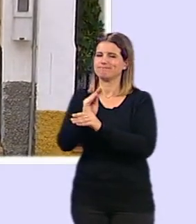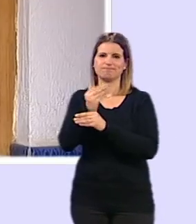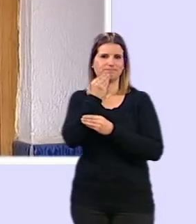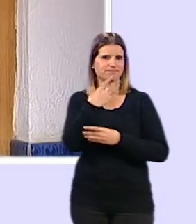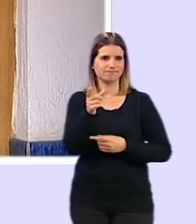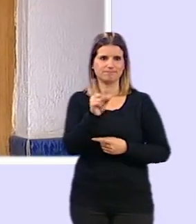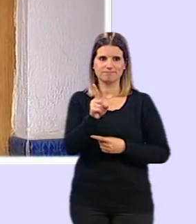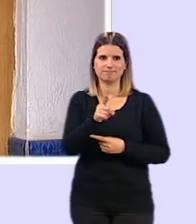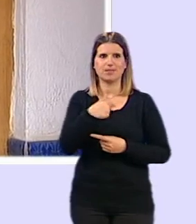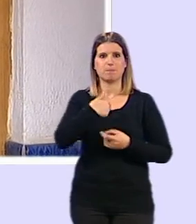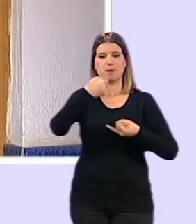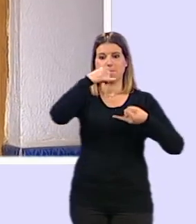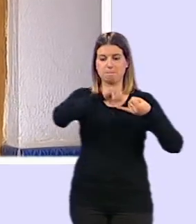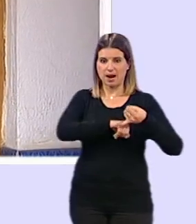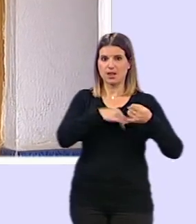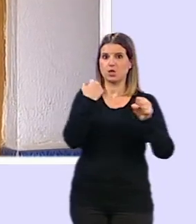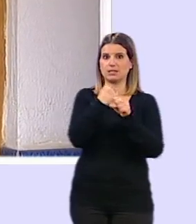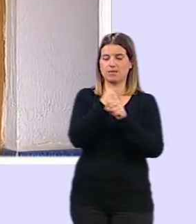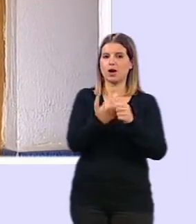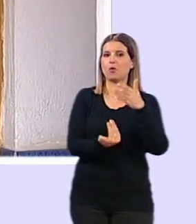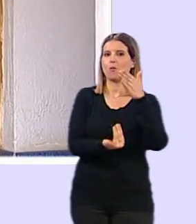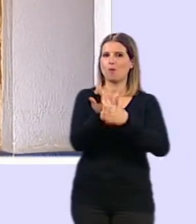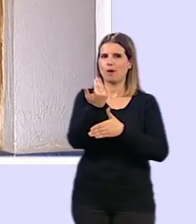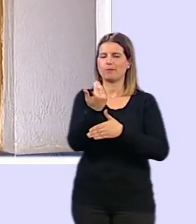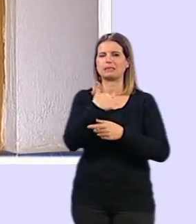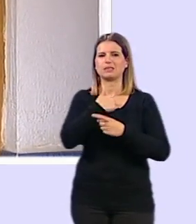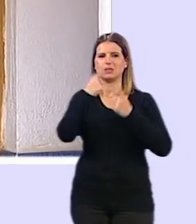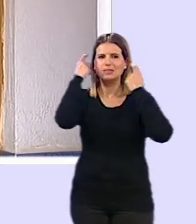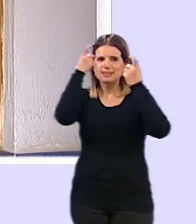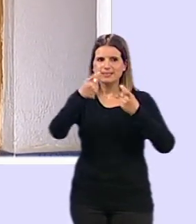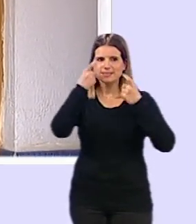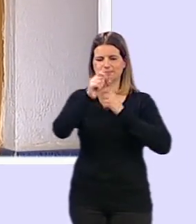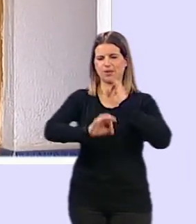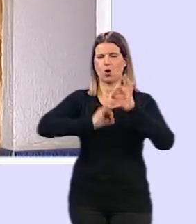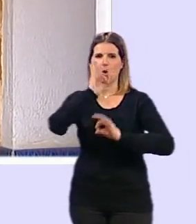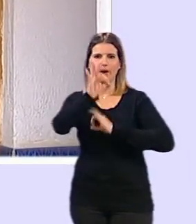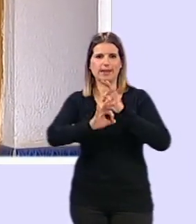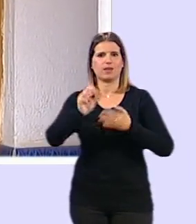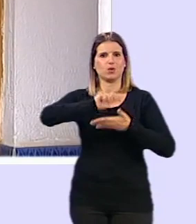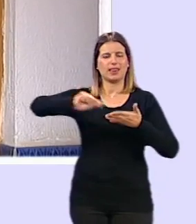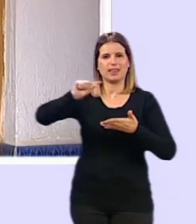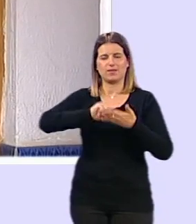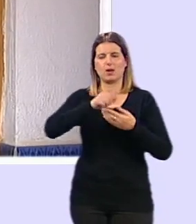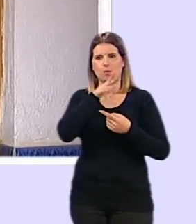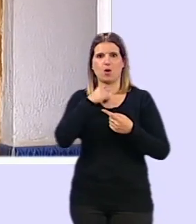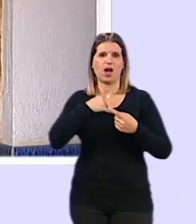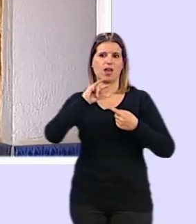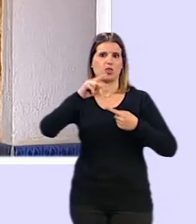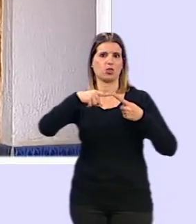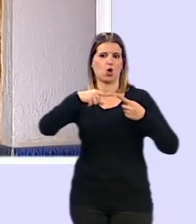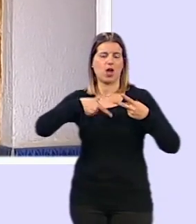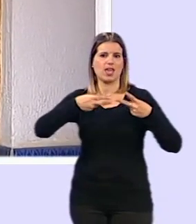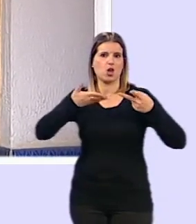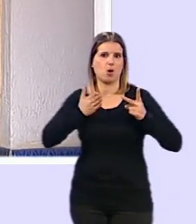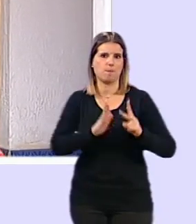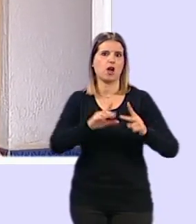muy bien mi marido está trabajando por la mañana y yo estoy intentando organizar los que hagan sus deberes porque tenemos dos mayores que están ya